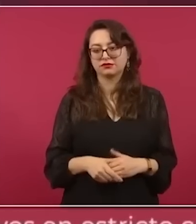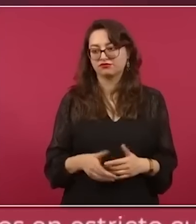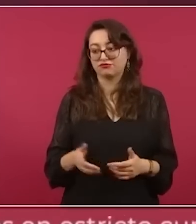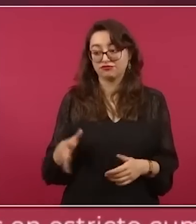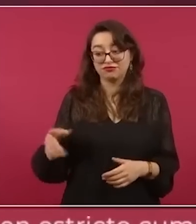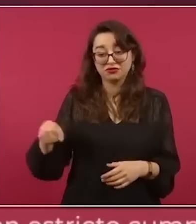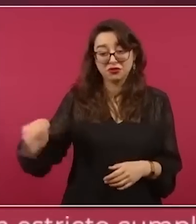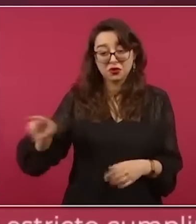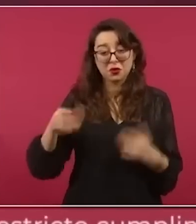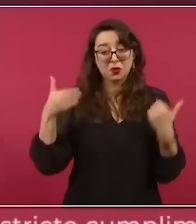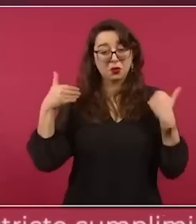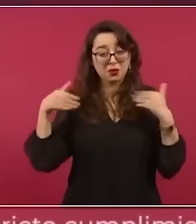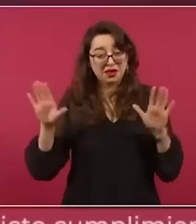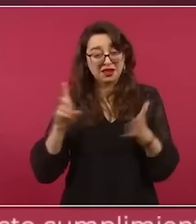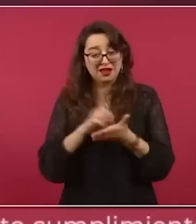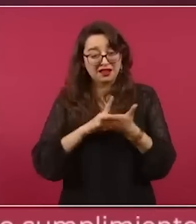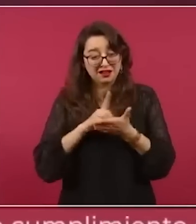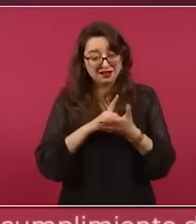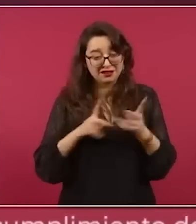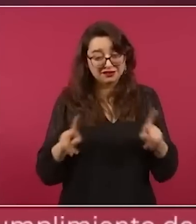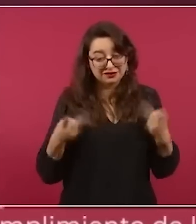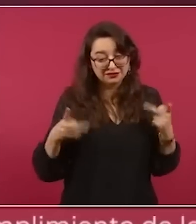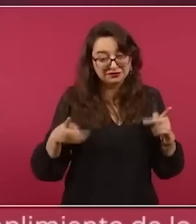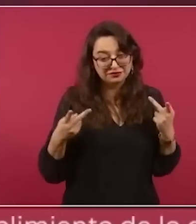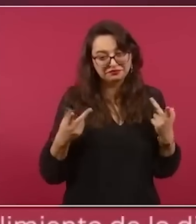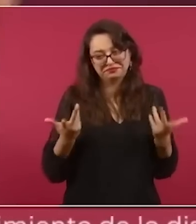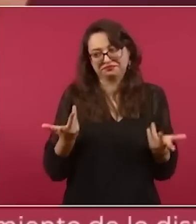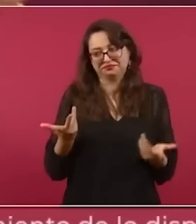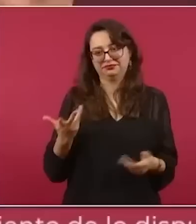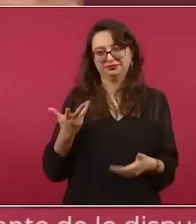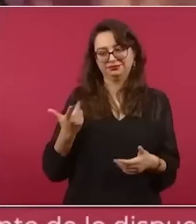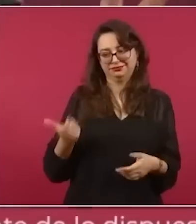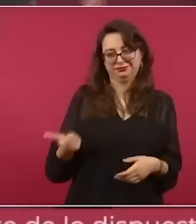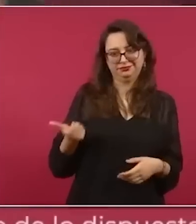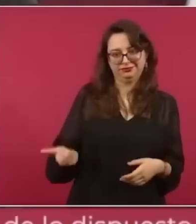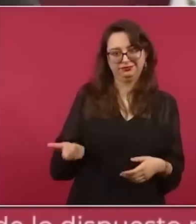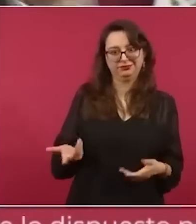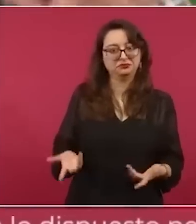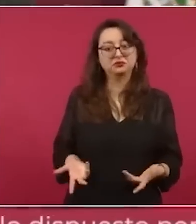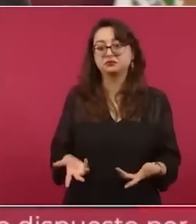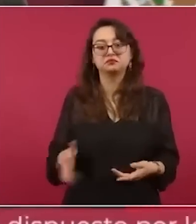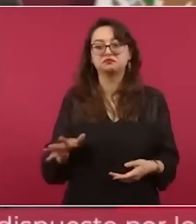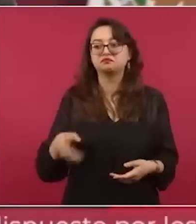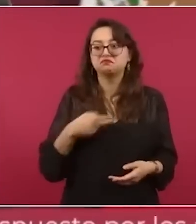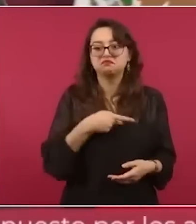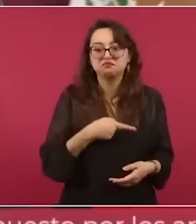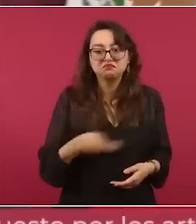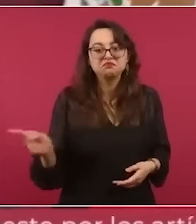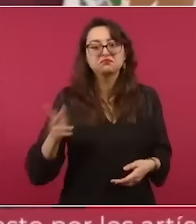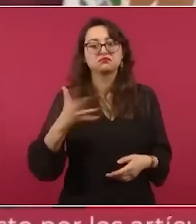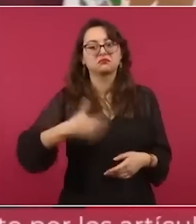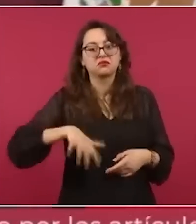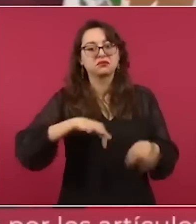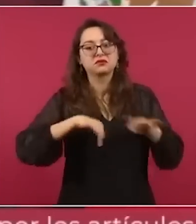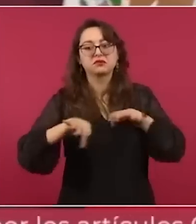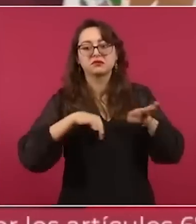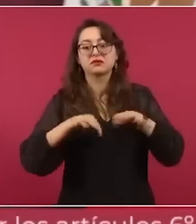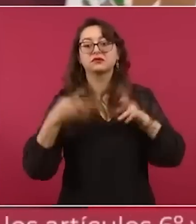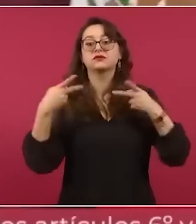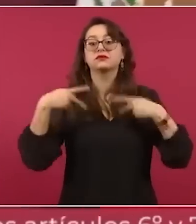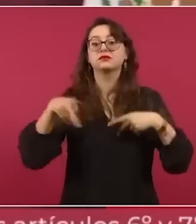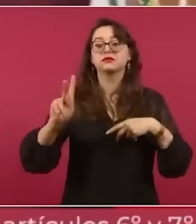a llevar droga. Pero mucha gente en Estados Unidos piensa eso, porque